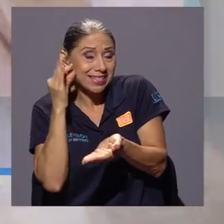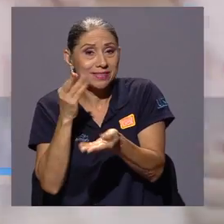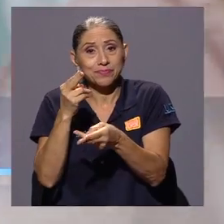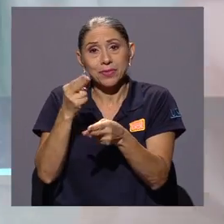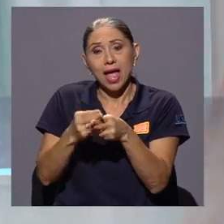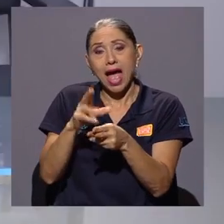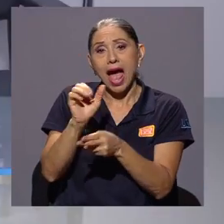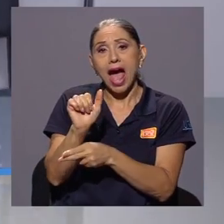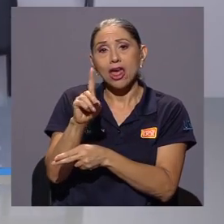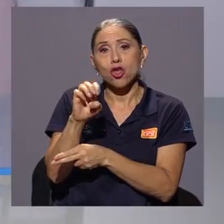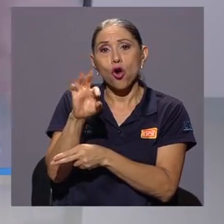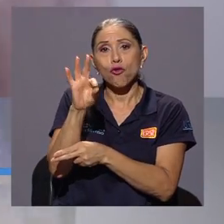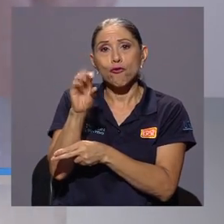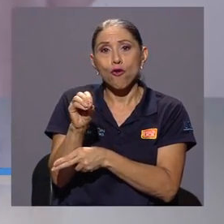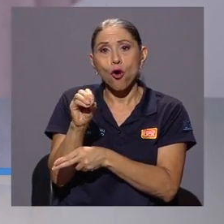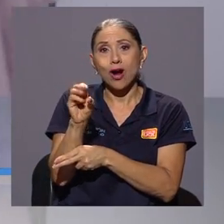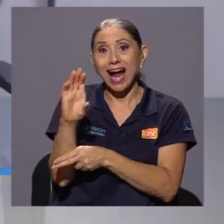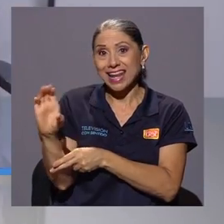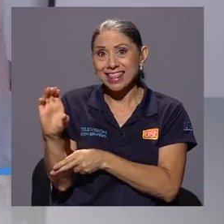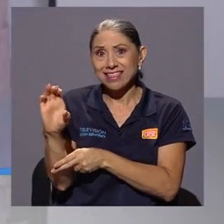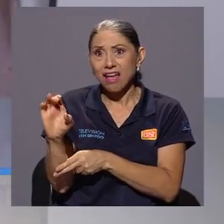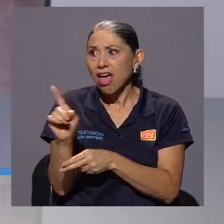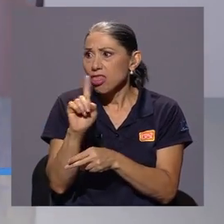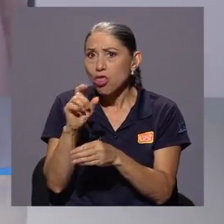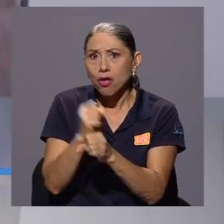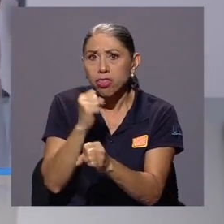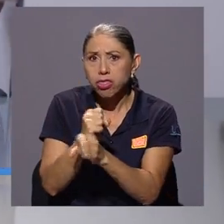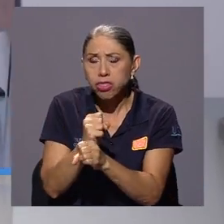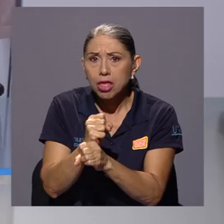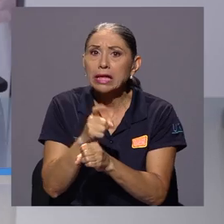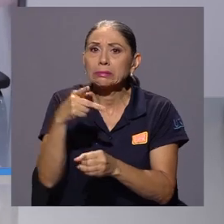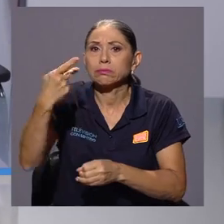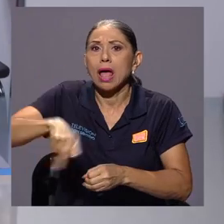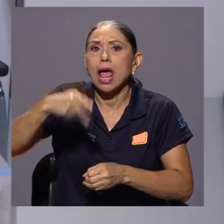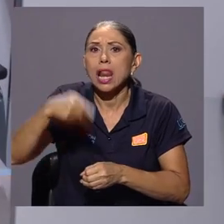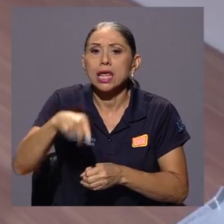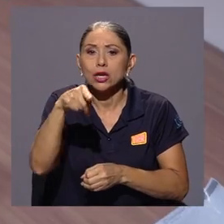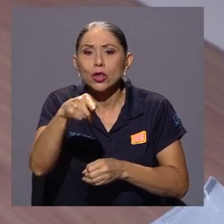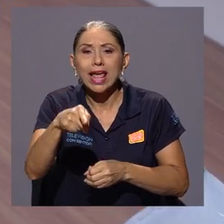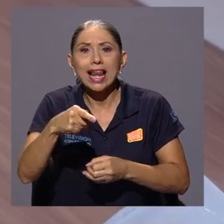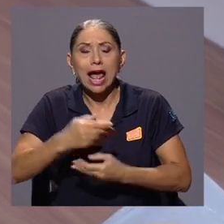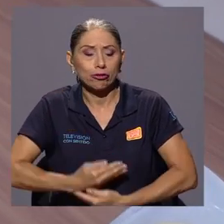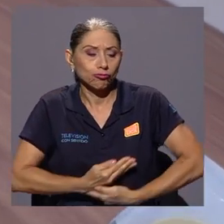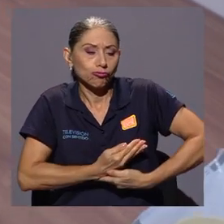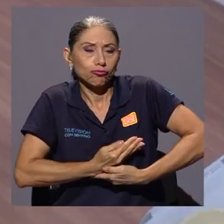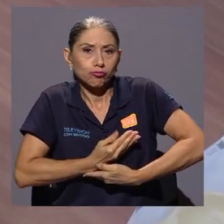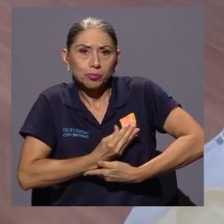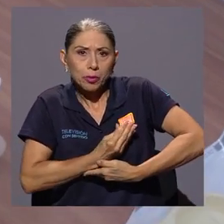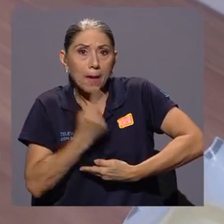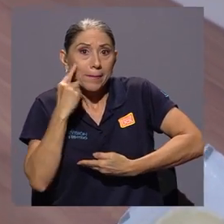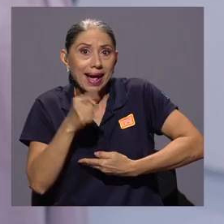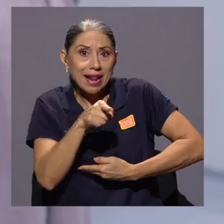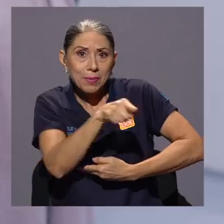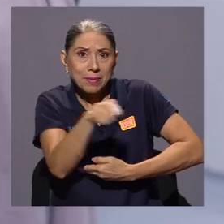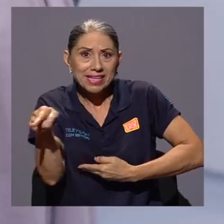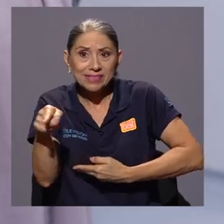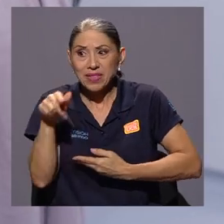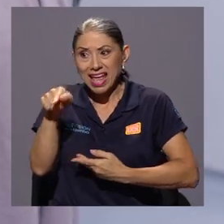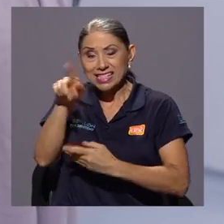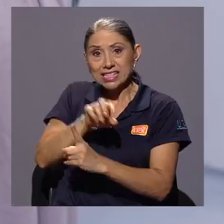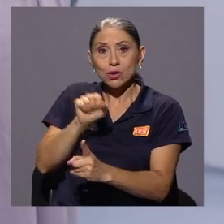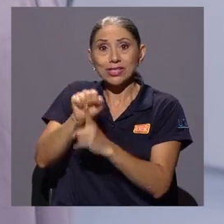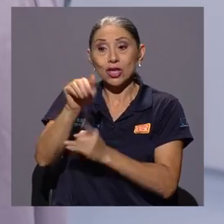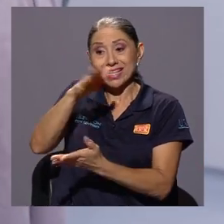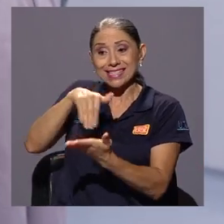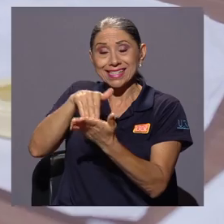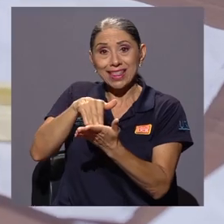de funcionar, lo que puso en riesgo el suministro de este líquido vital para cientos de bebés. Ante la emergencia, el Centro Nacional de Ciencia y